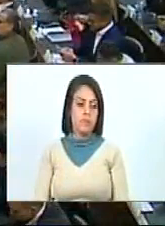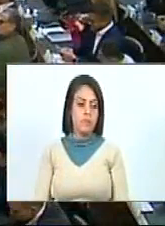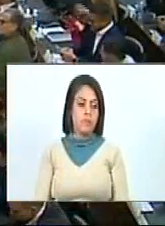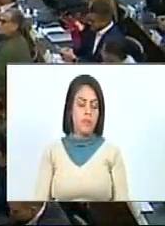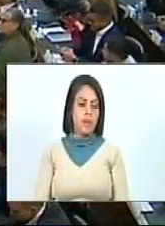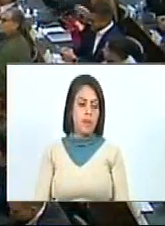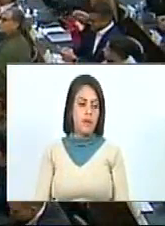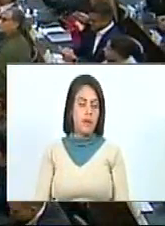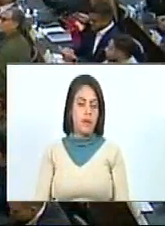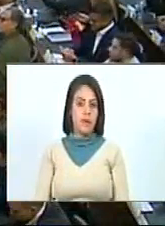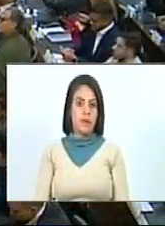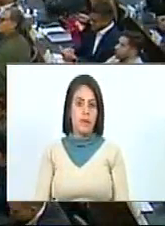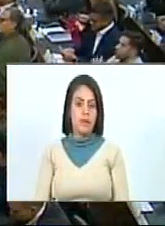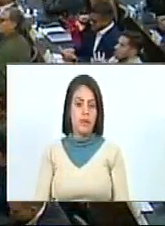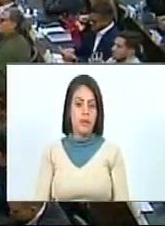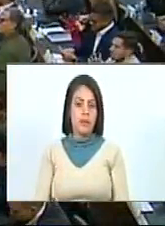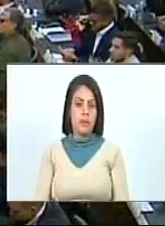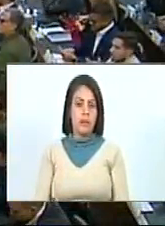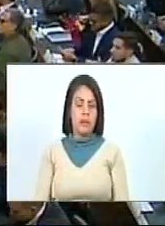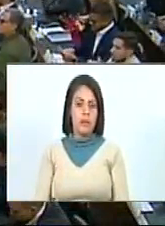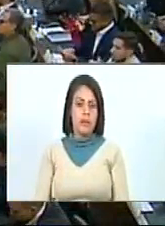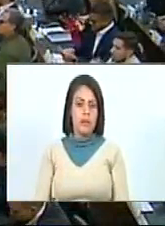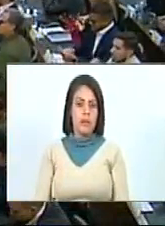Pide La Tribuna De Oradores Se Le Concede